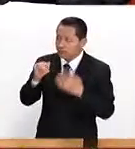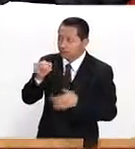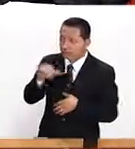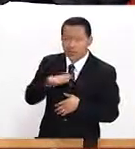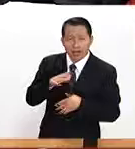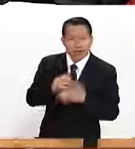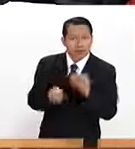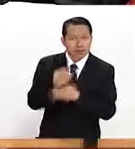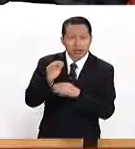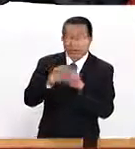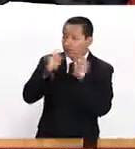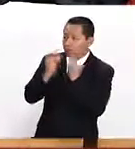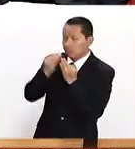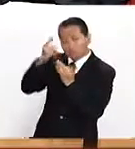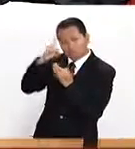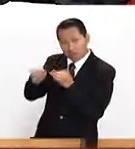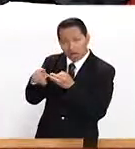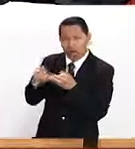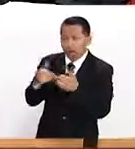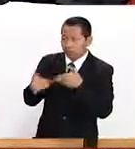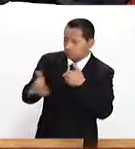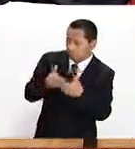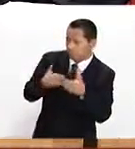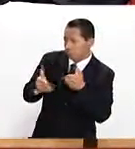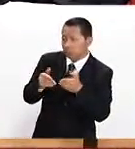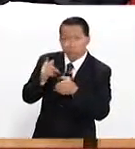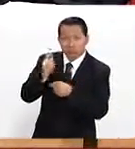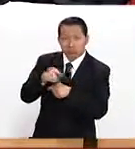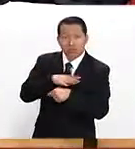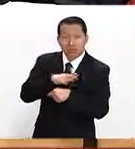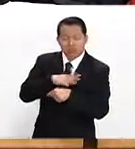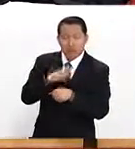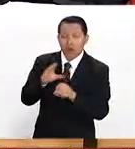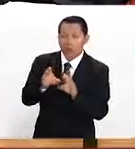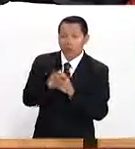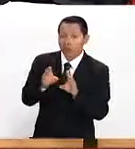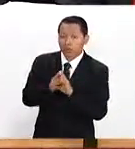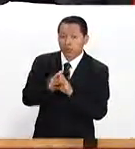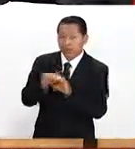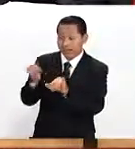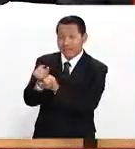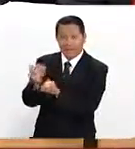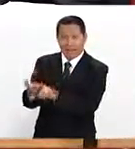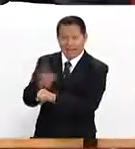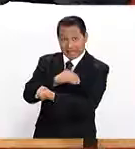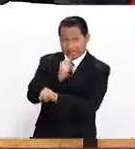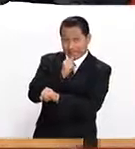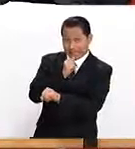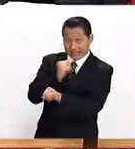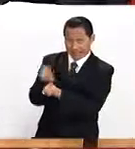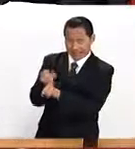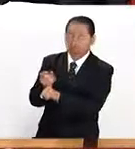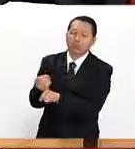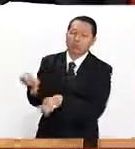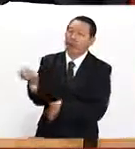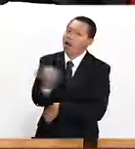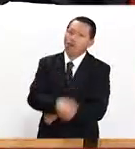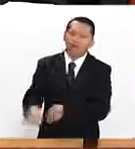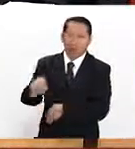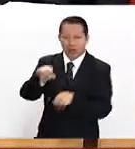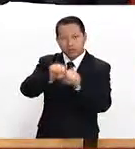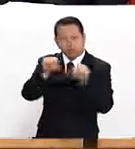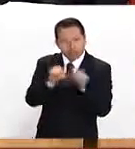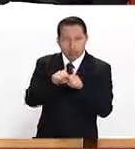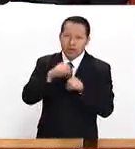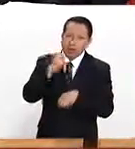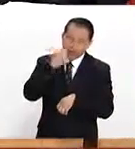nuevas estrategias, ¿no? Para además actualizarse, que no haya ninguna responsabilidad antes del Internet, pues tienes que ir forzosamente a un aula, ¿no? Ahora ya nos